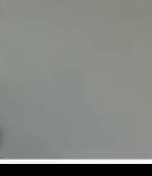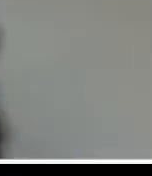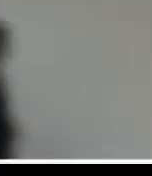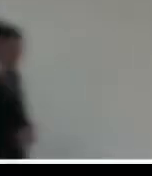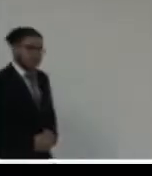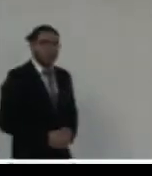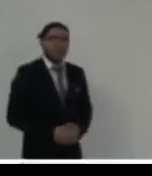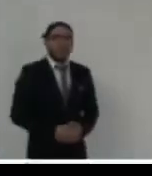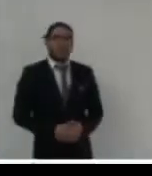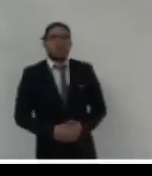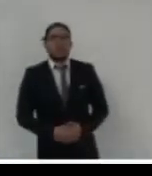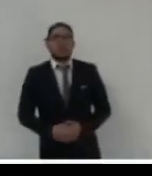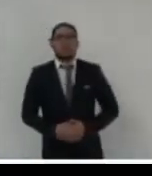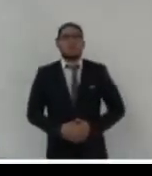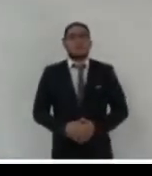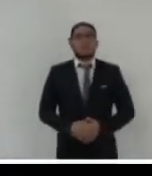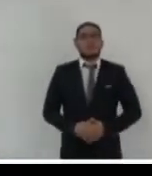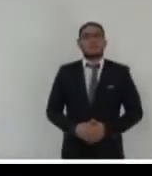Bueno.